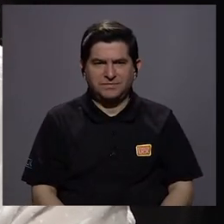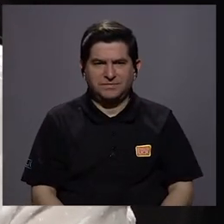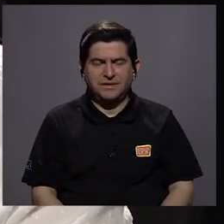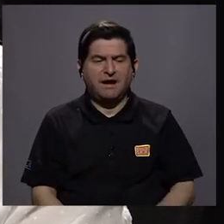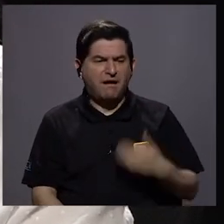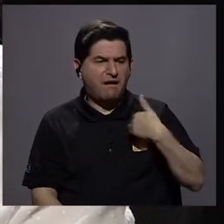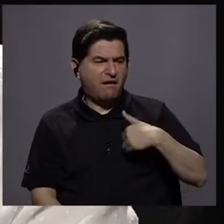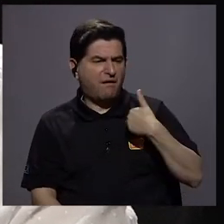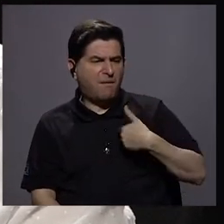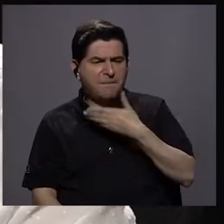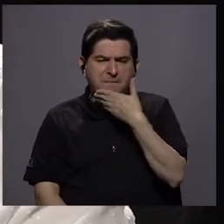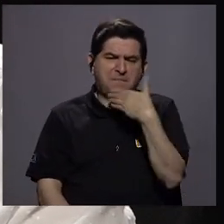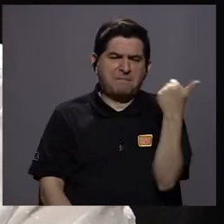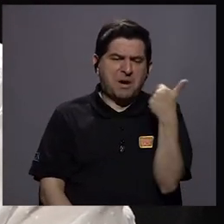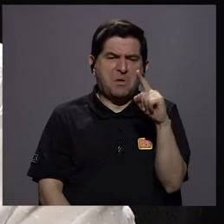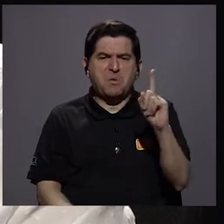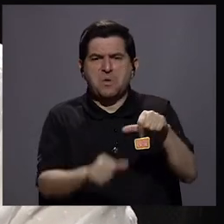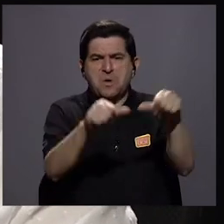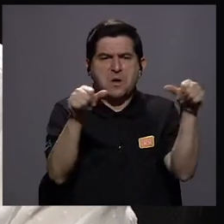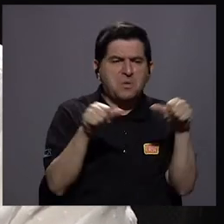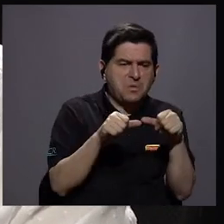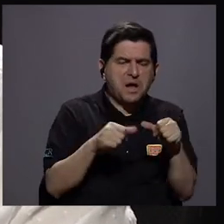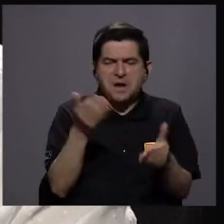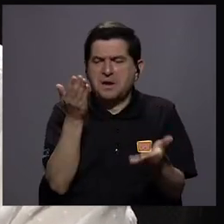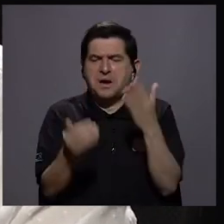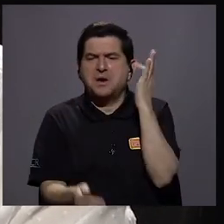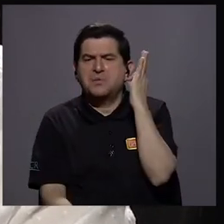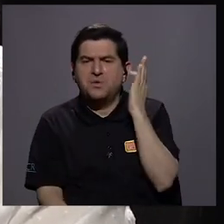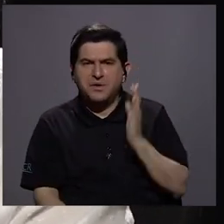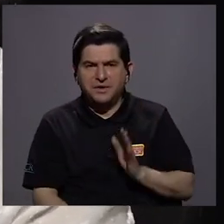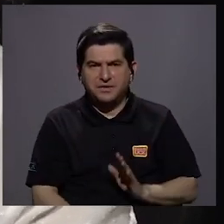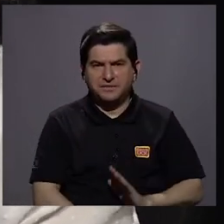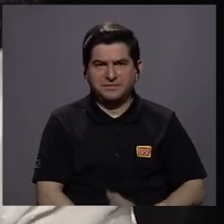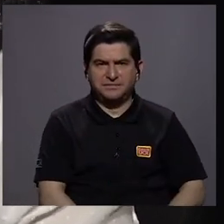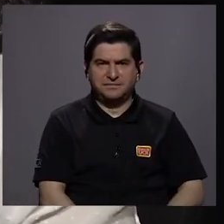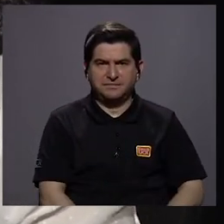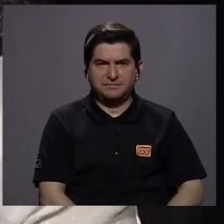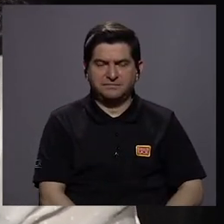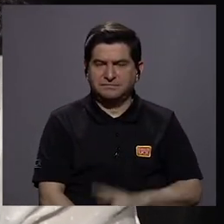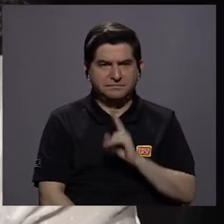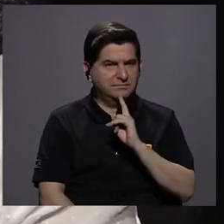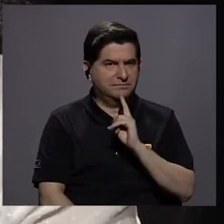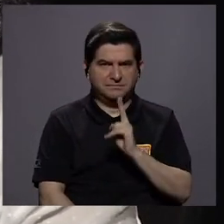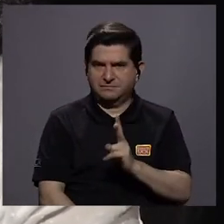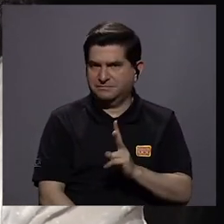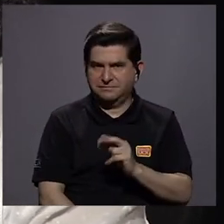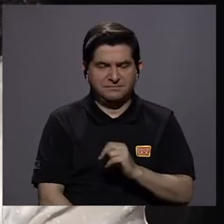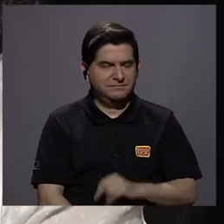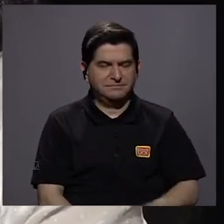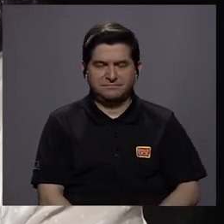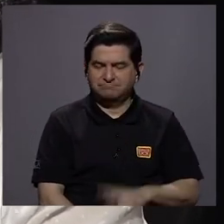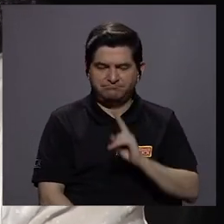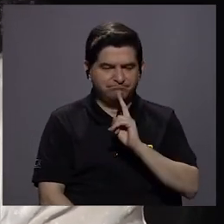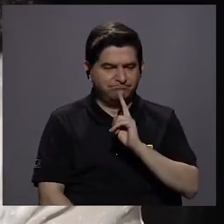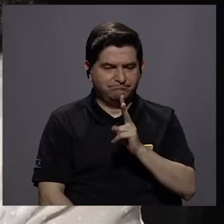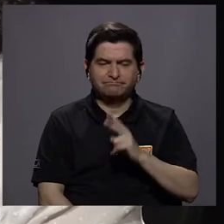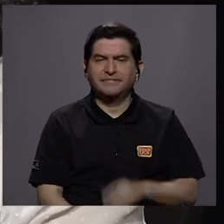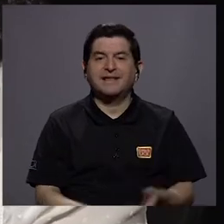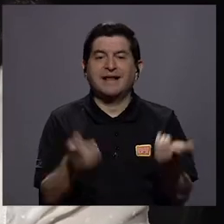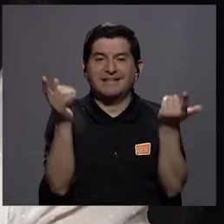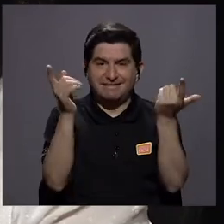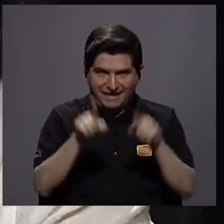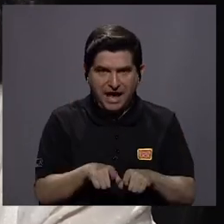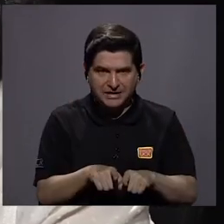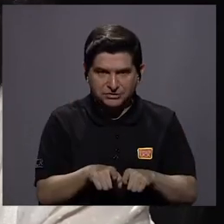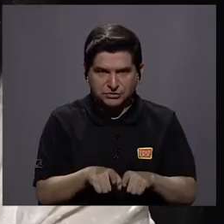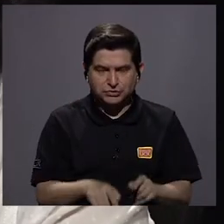hombres son mejores en unas disciplinas que las mujeres. Y no es cierto. No es cierto. De hecho, si